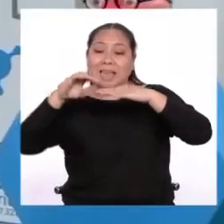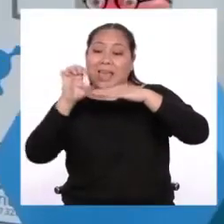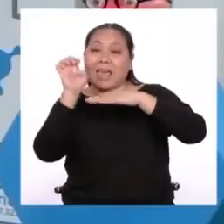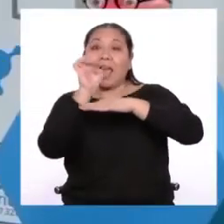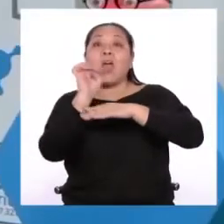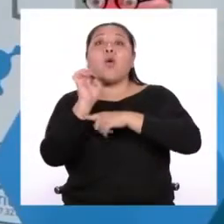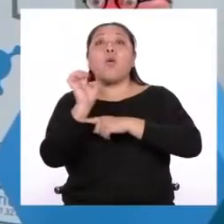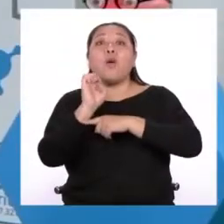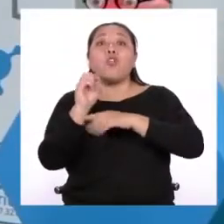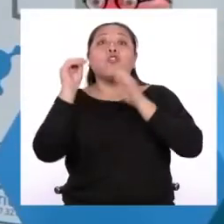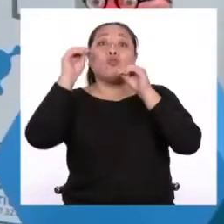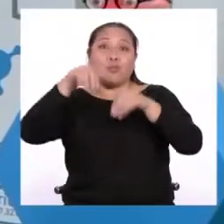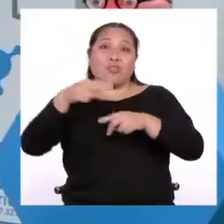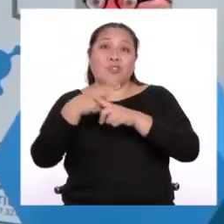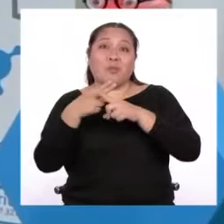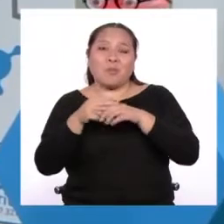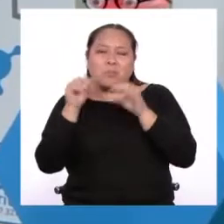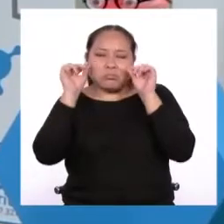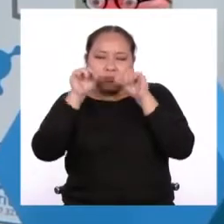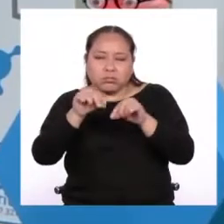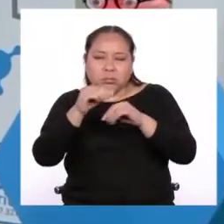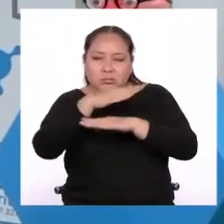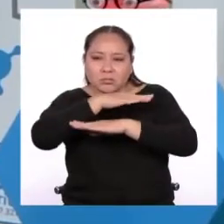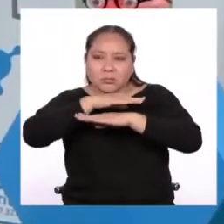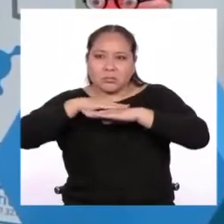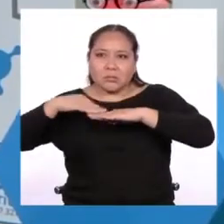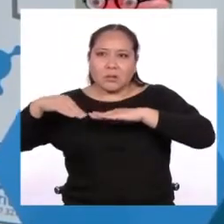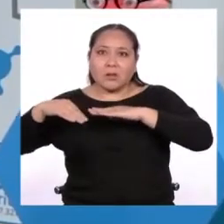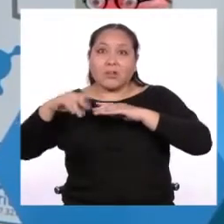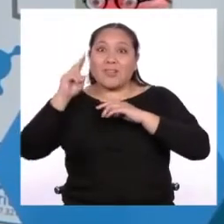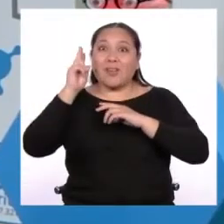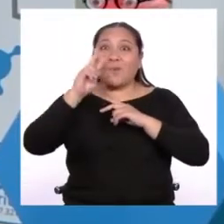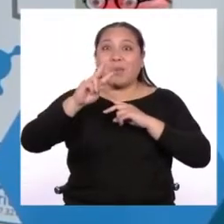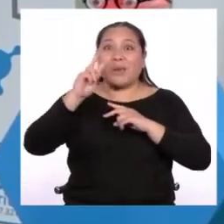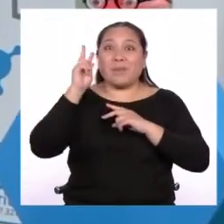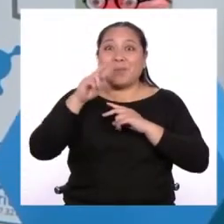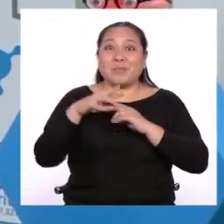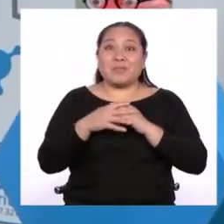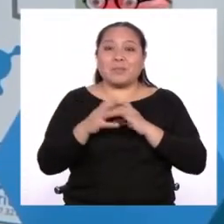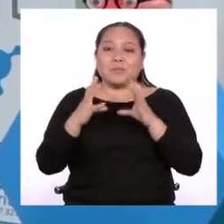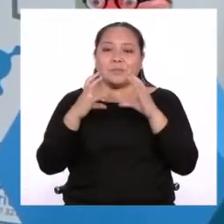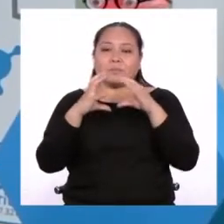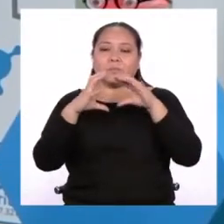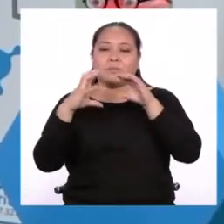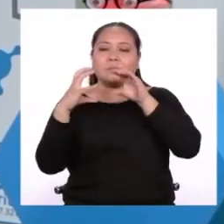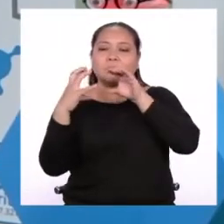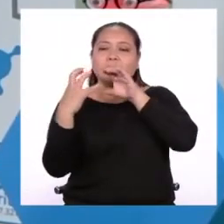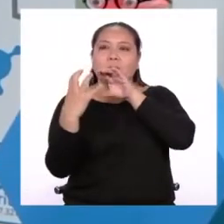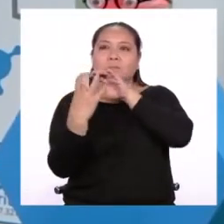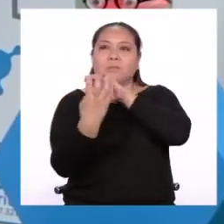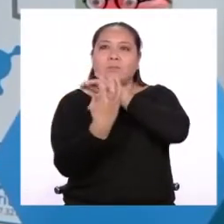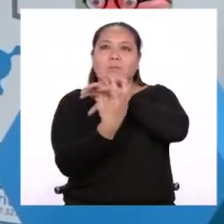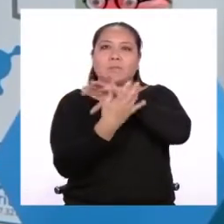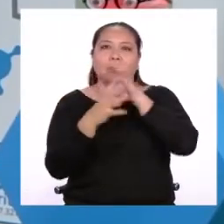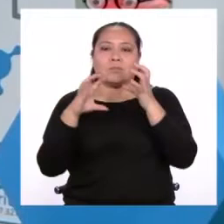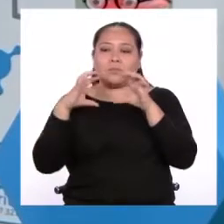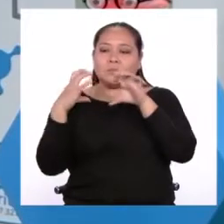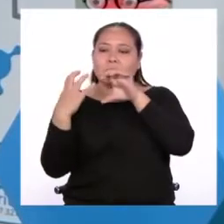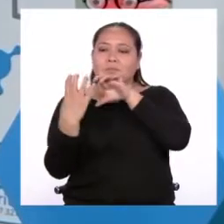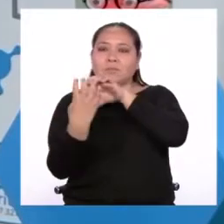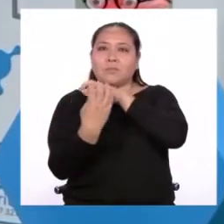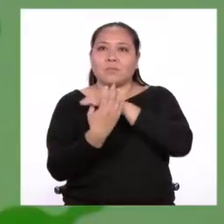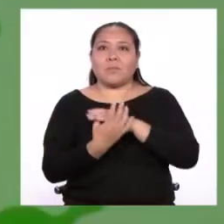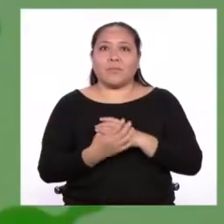cuando vemos a los planetas girar, se ve más o menos como una especie de pelota de dibujos animados pateada con mucha fuerza y que gira a gran velocidad.